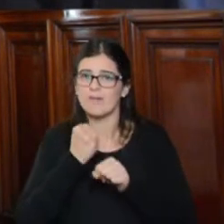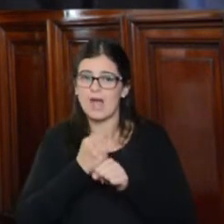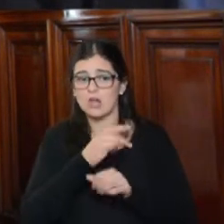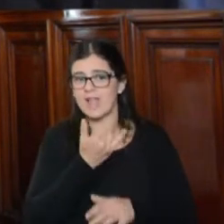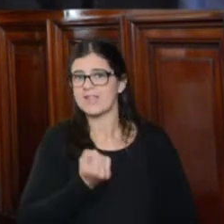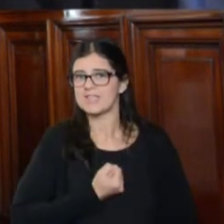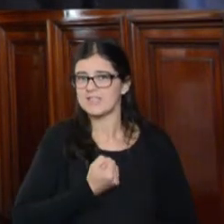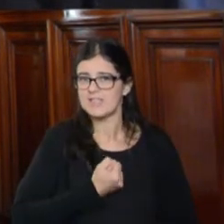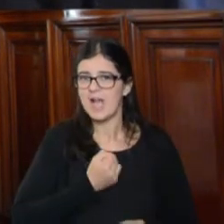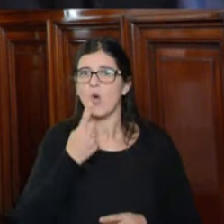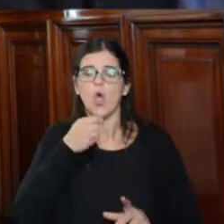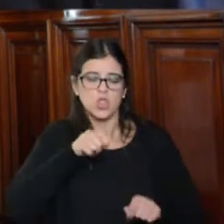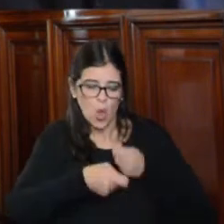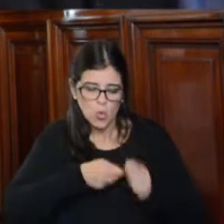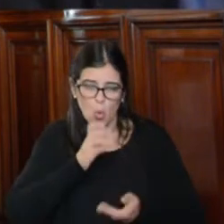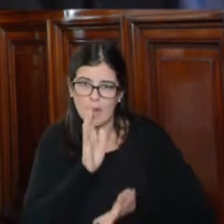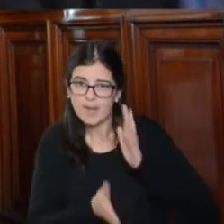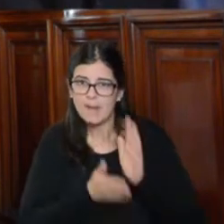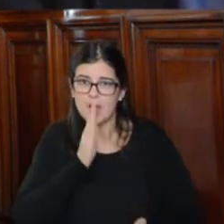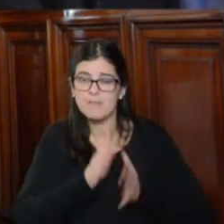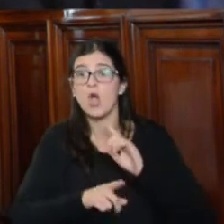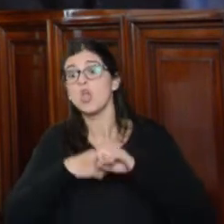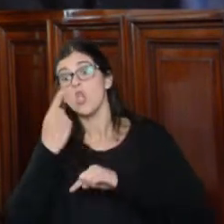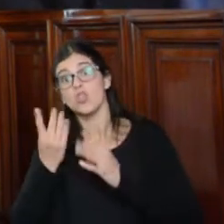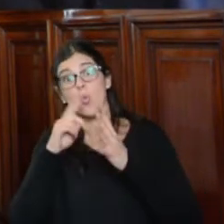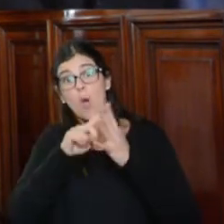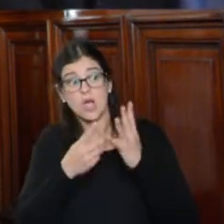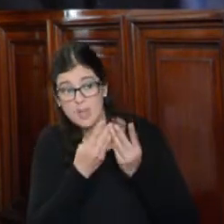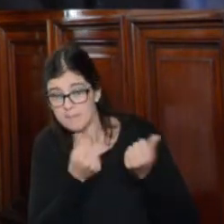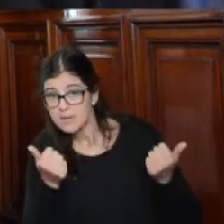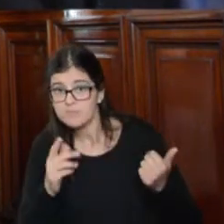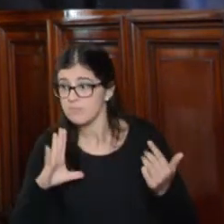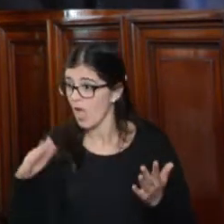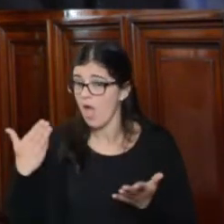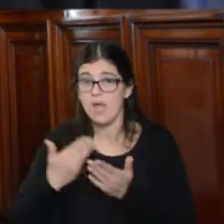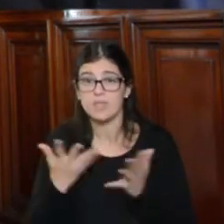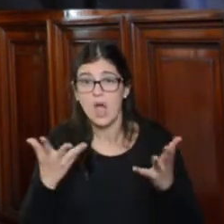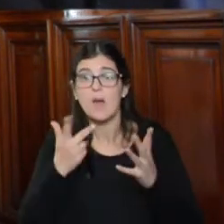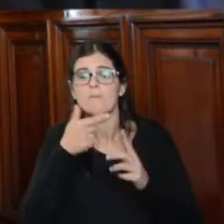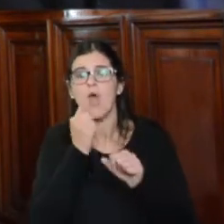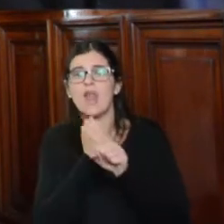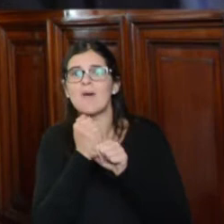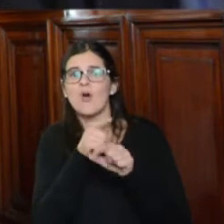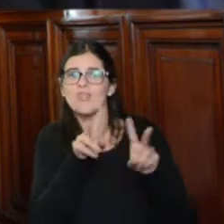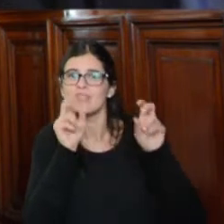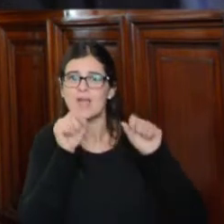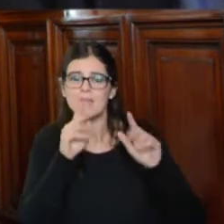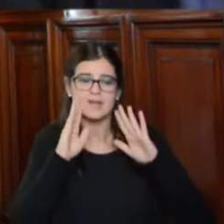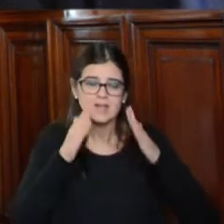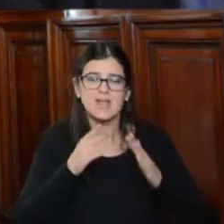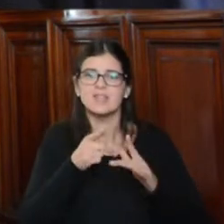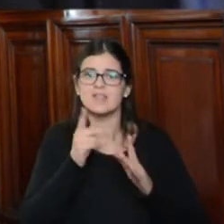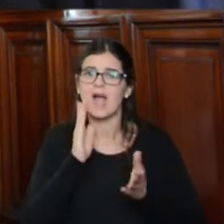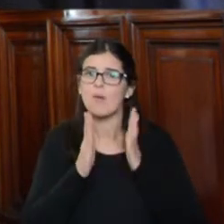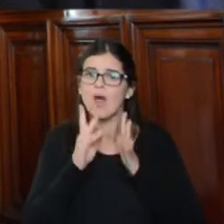fue asesinado en la mesa de tortura y otros cuatro siguen desaparecidos por el hecho de ser laboralistas y abogados